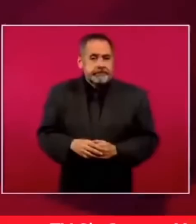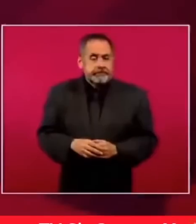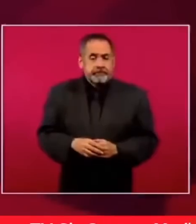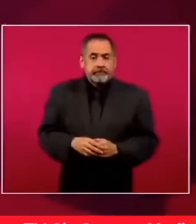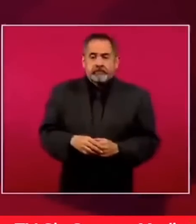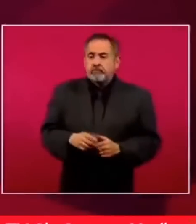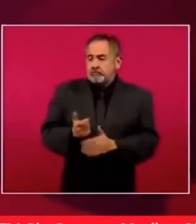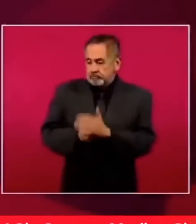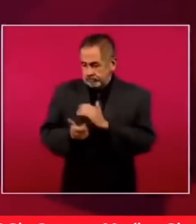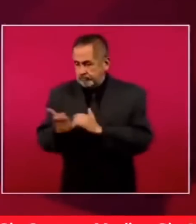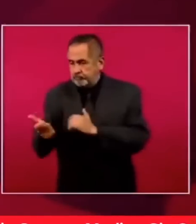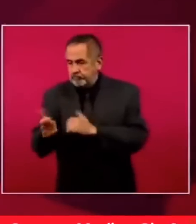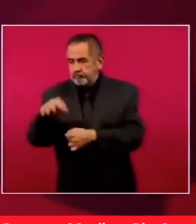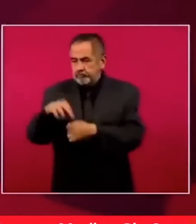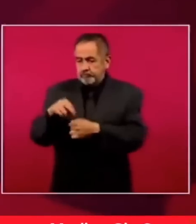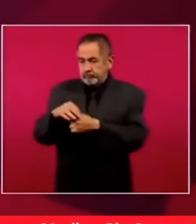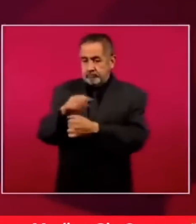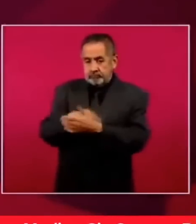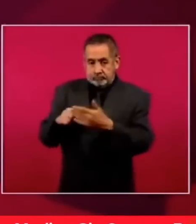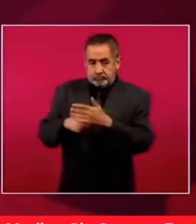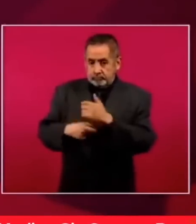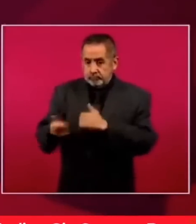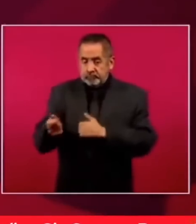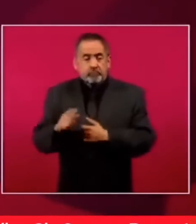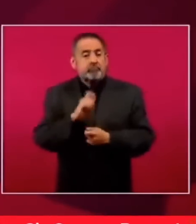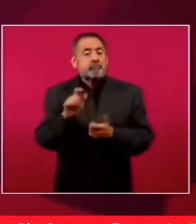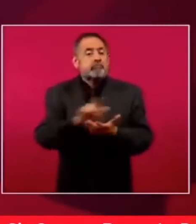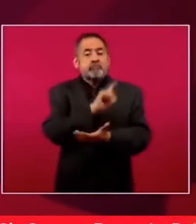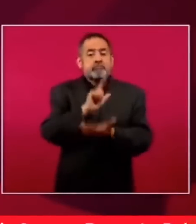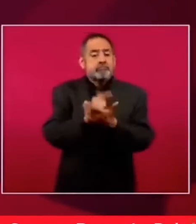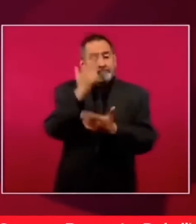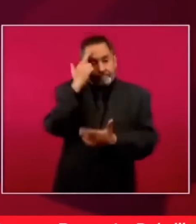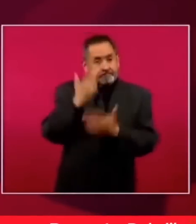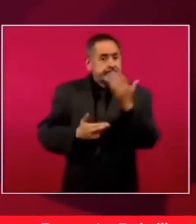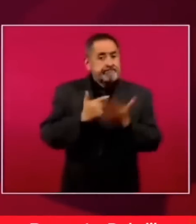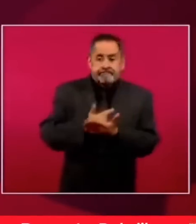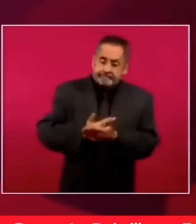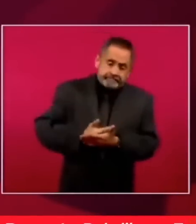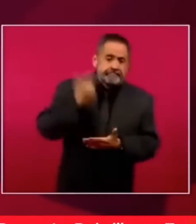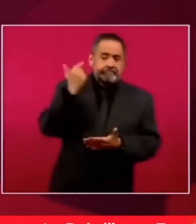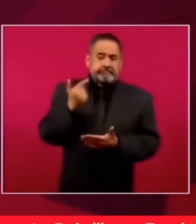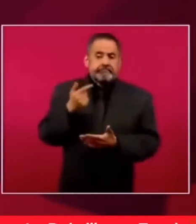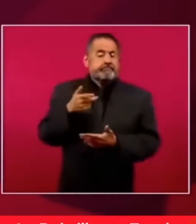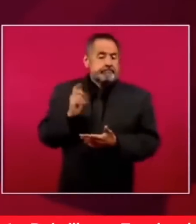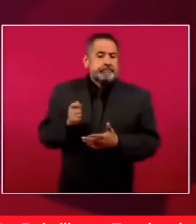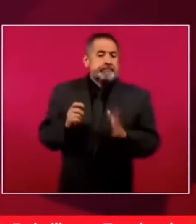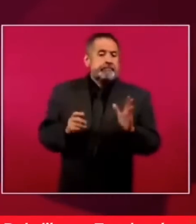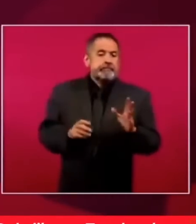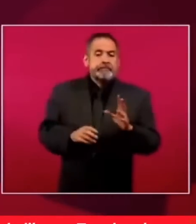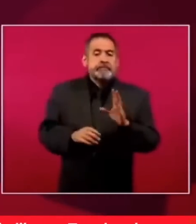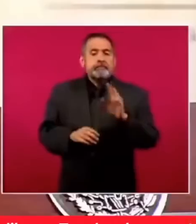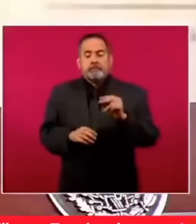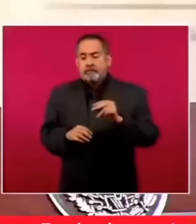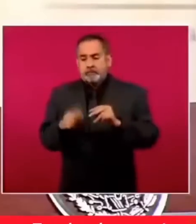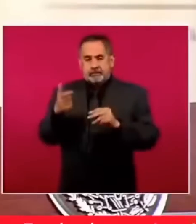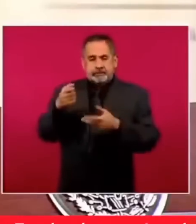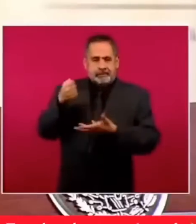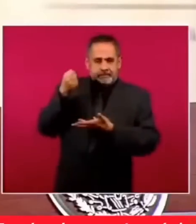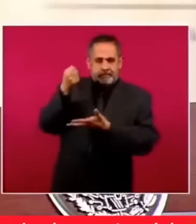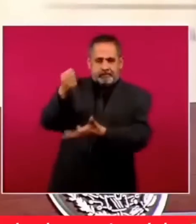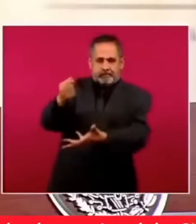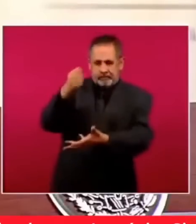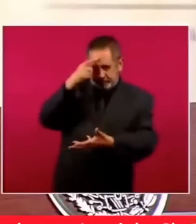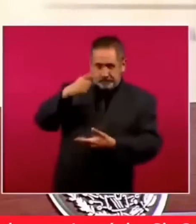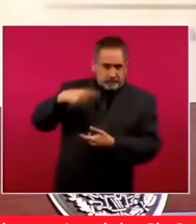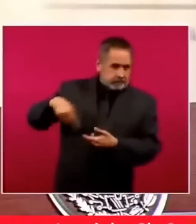de voto se considerara delito grave o el uso del dinero del presupuesto para